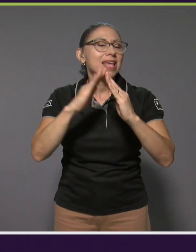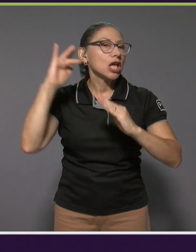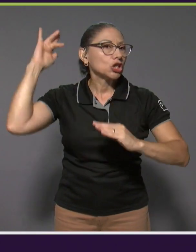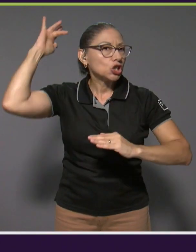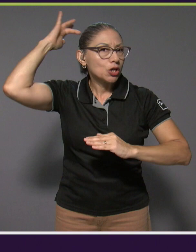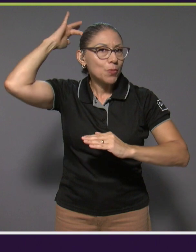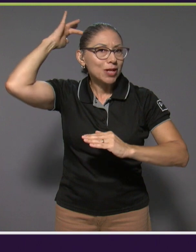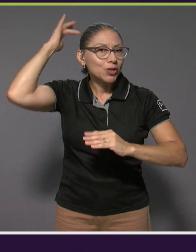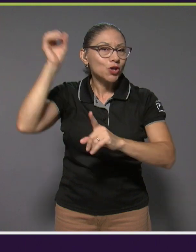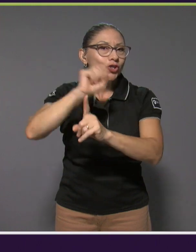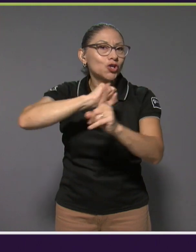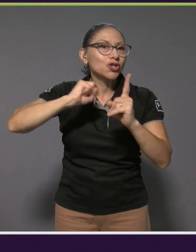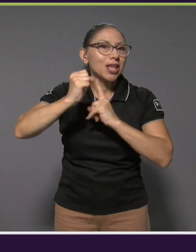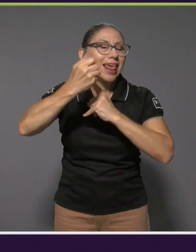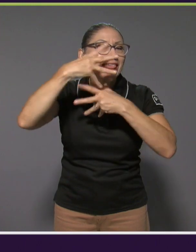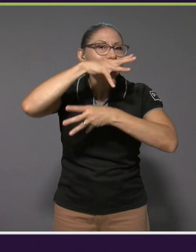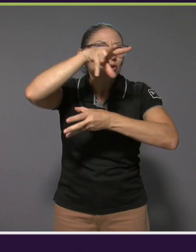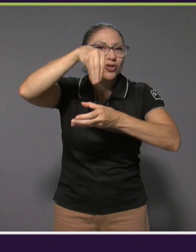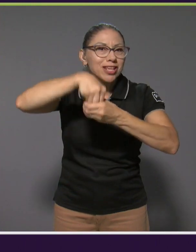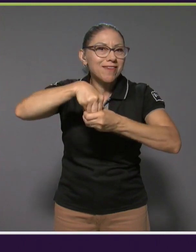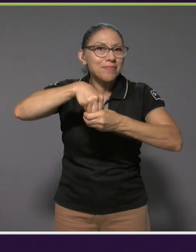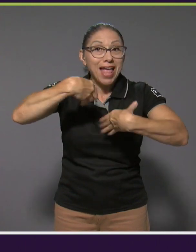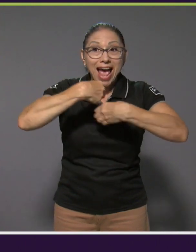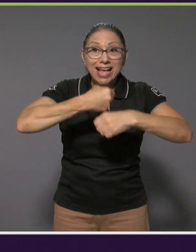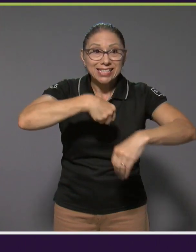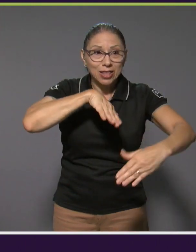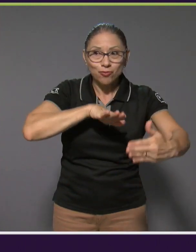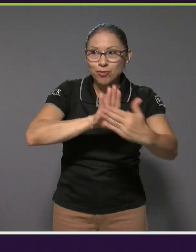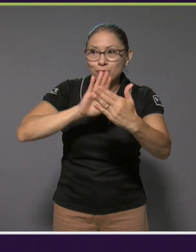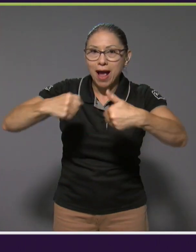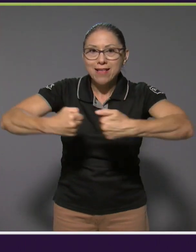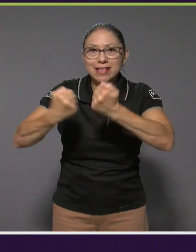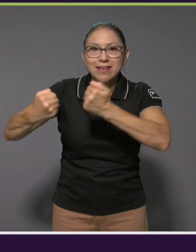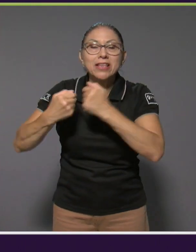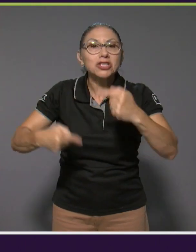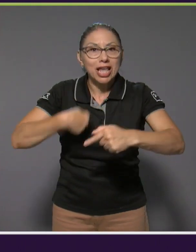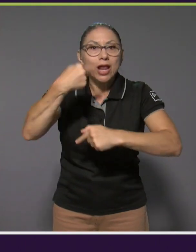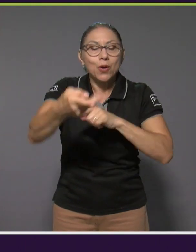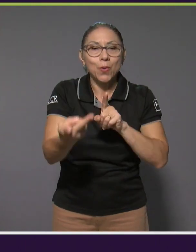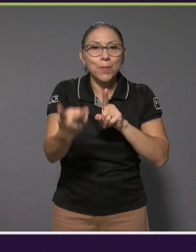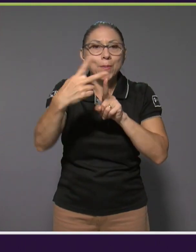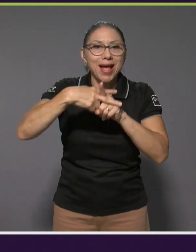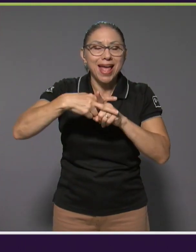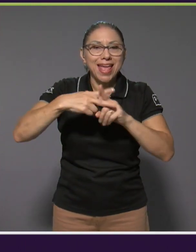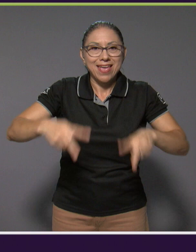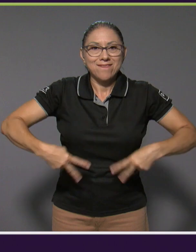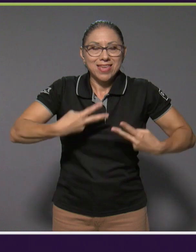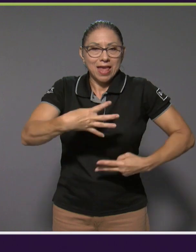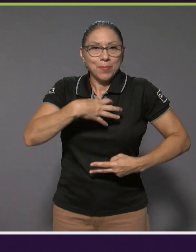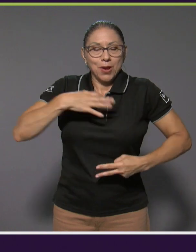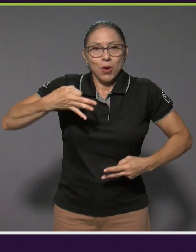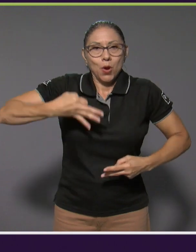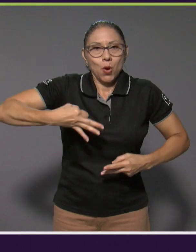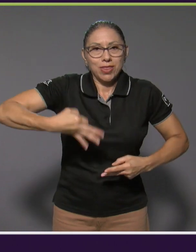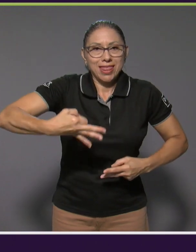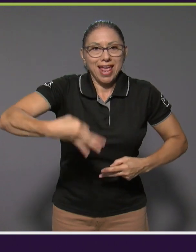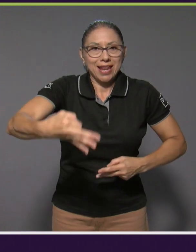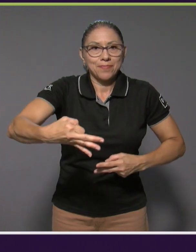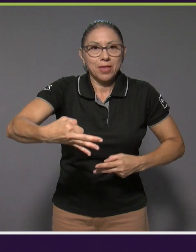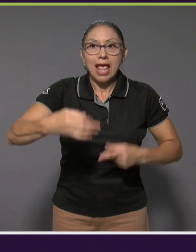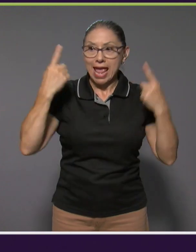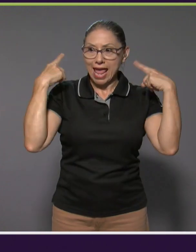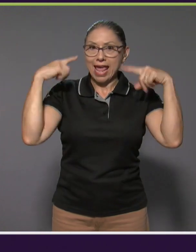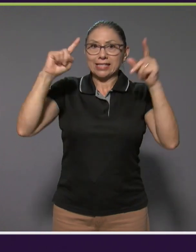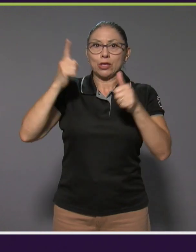inclusiva, realizando desafíos que serán aplicables luego en su vida cotidiana. Ante el éxito de la primera edición de este